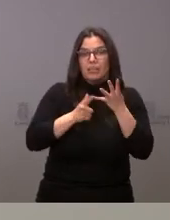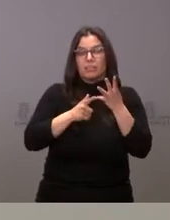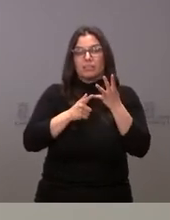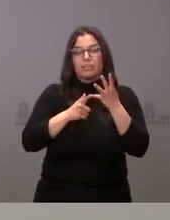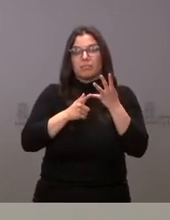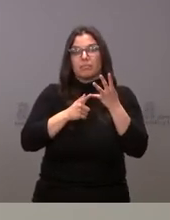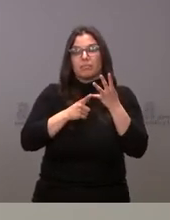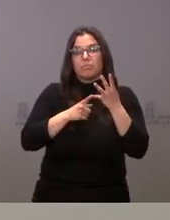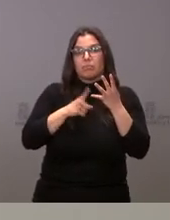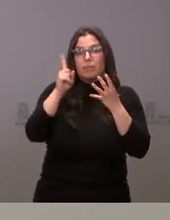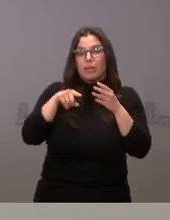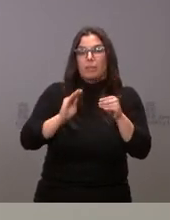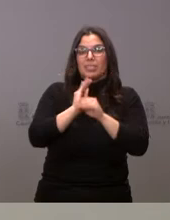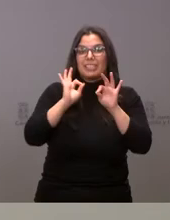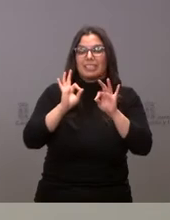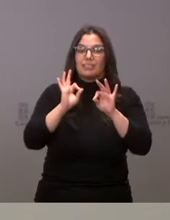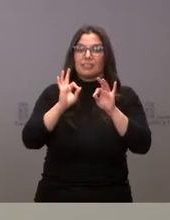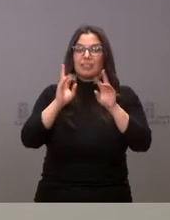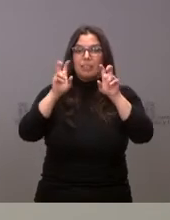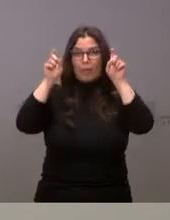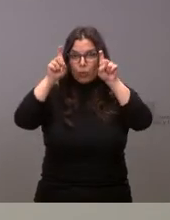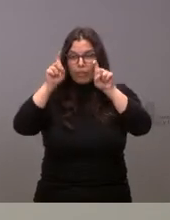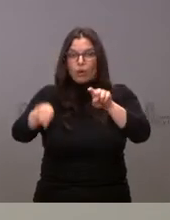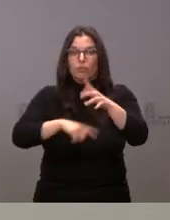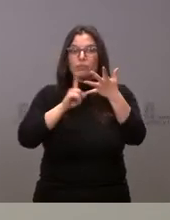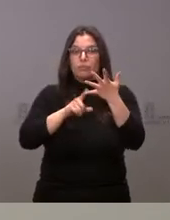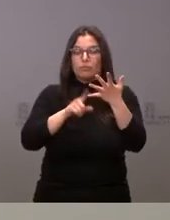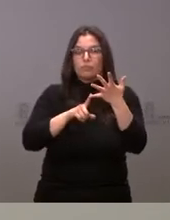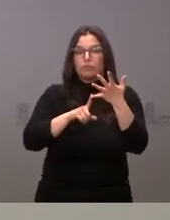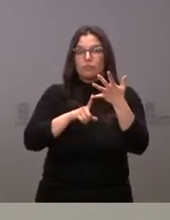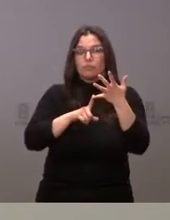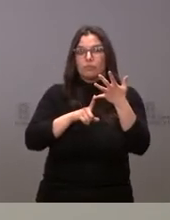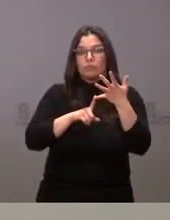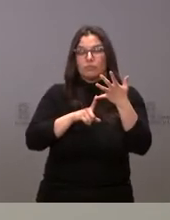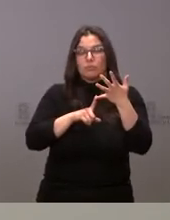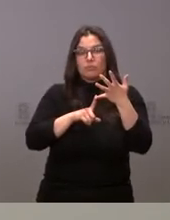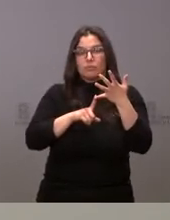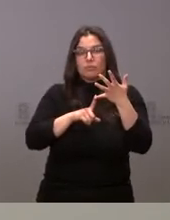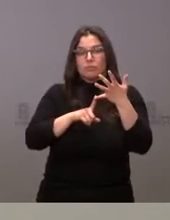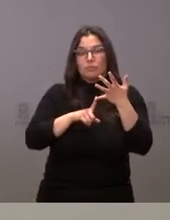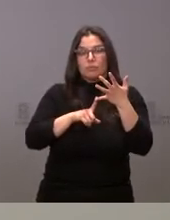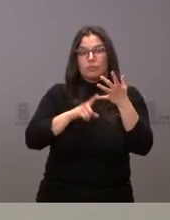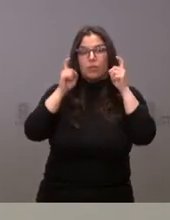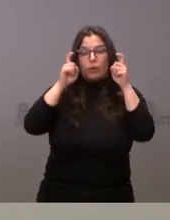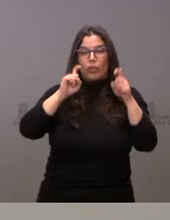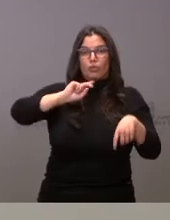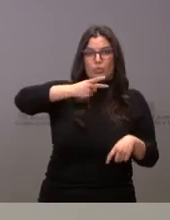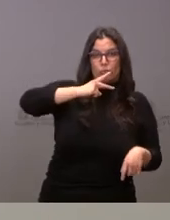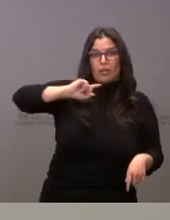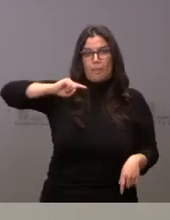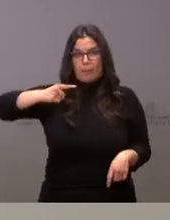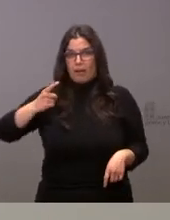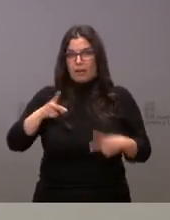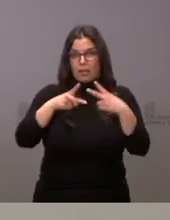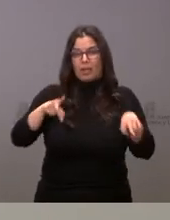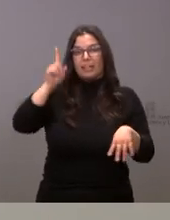hasta inversiones en aspectos educativos, la educación secundaria y primaria y también